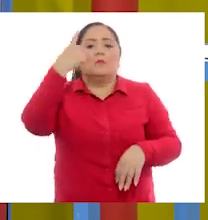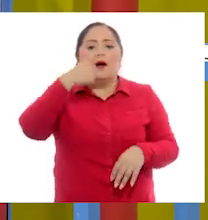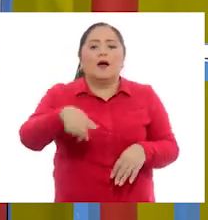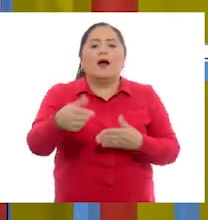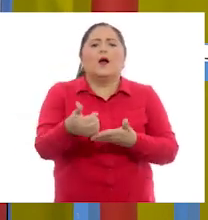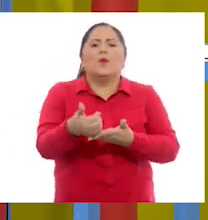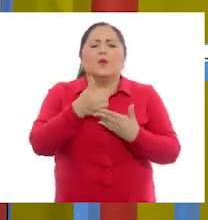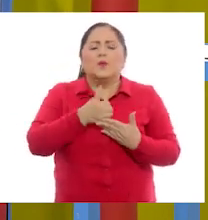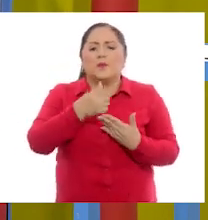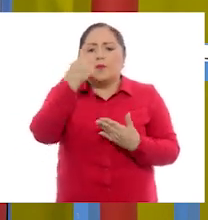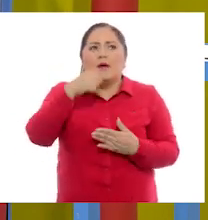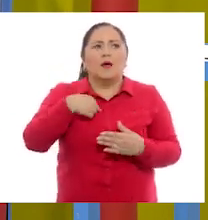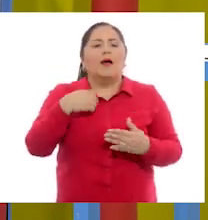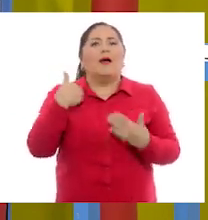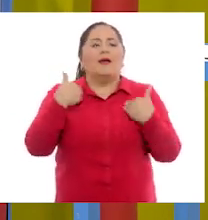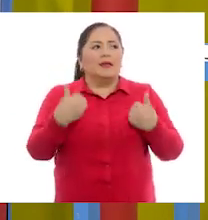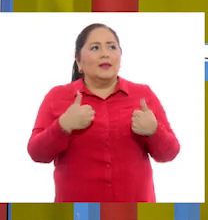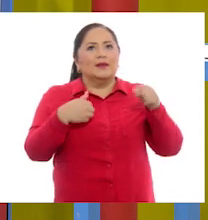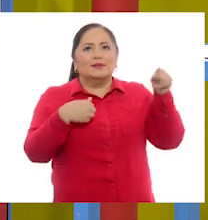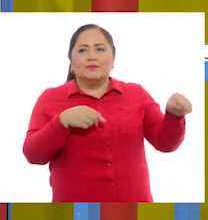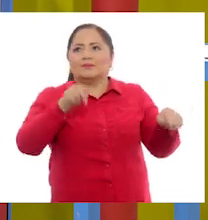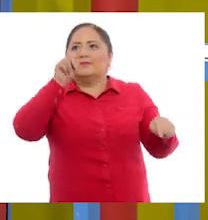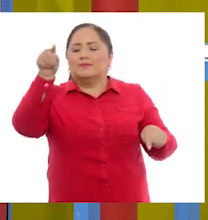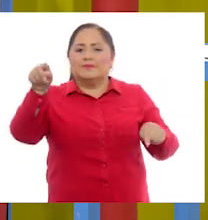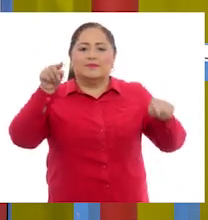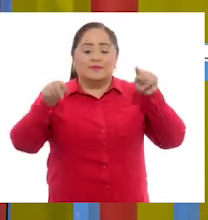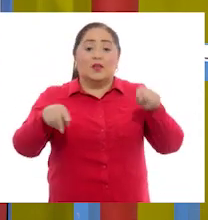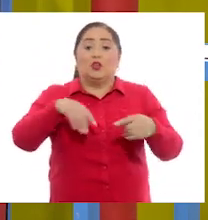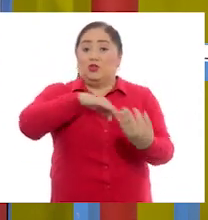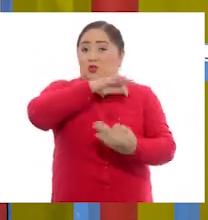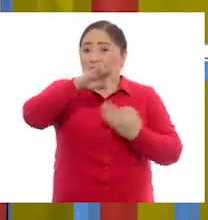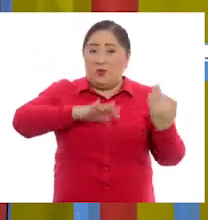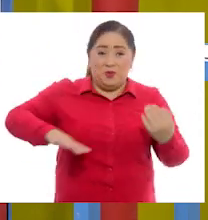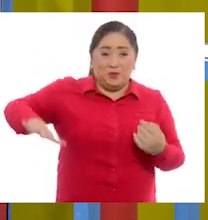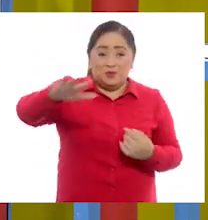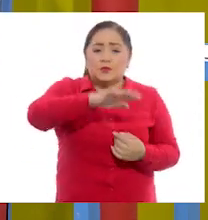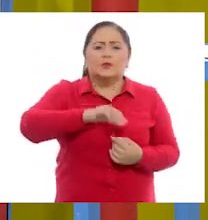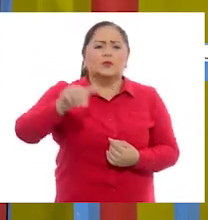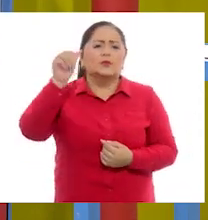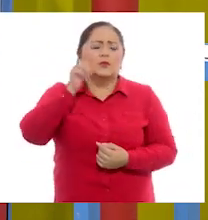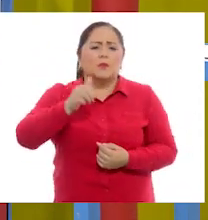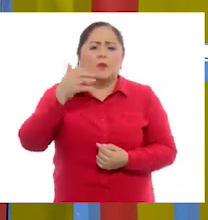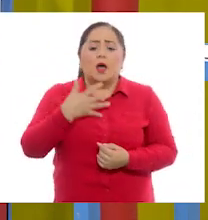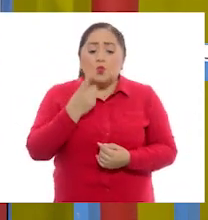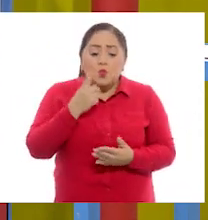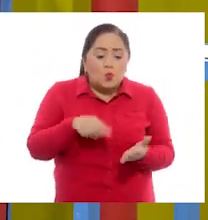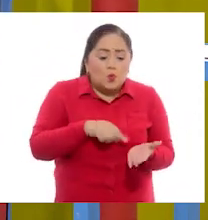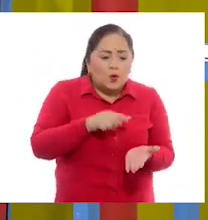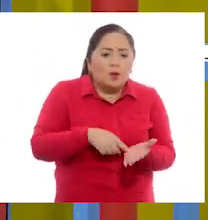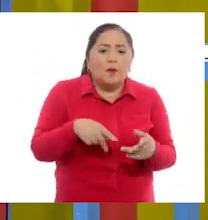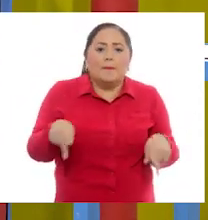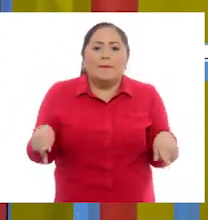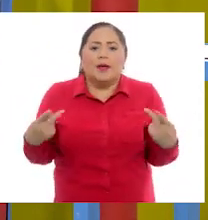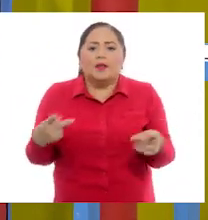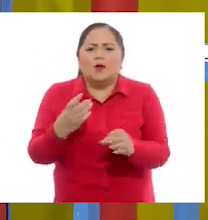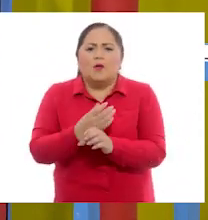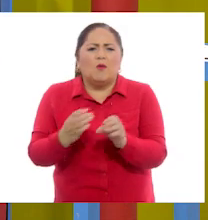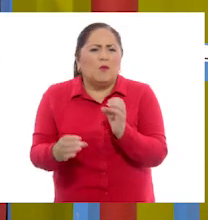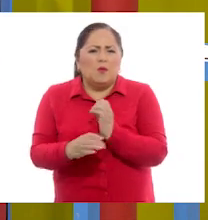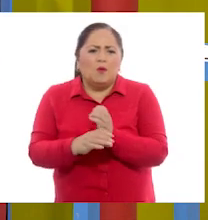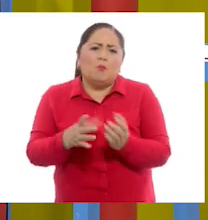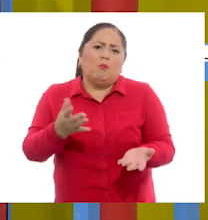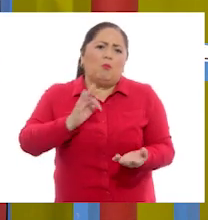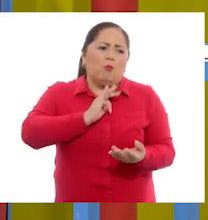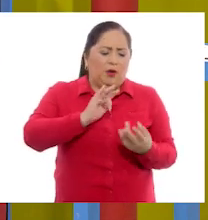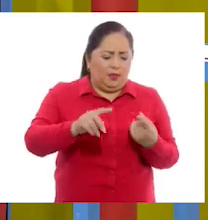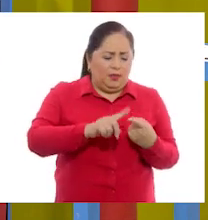ayudar a ubicarnos. En todas las comunidades siempre va a haber un lugar donde venden algunos productos, que